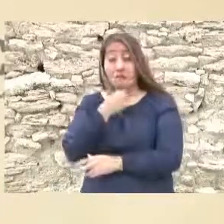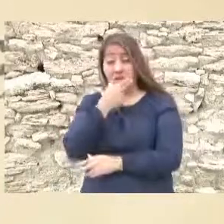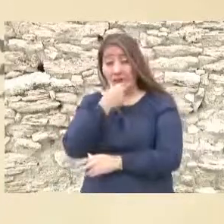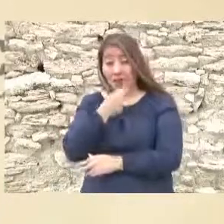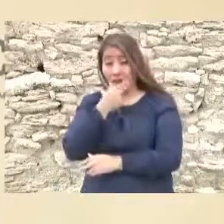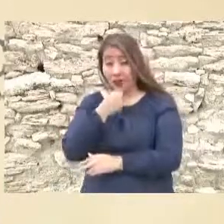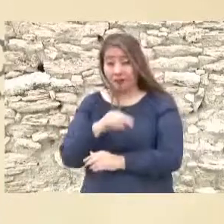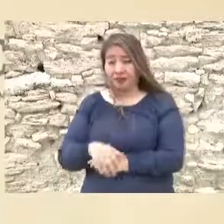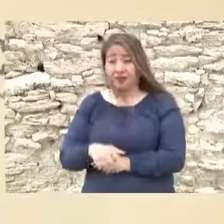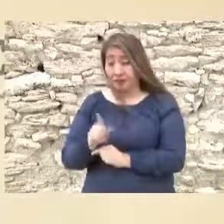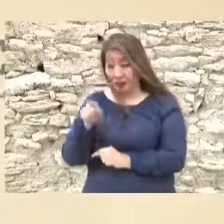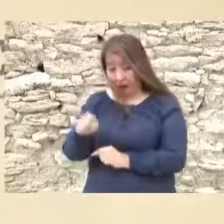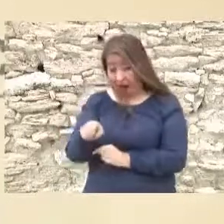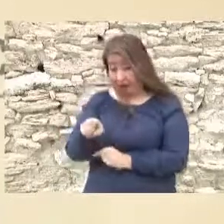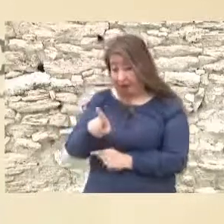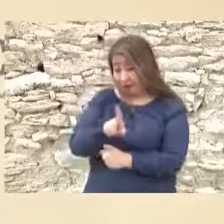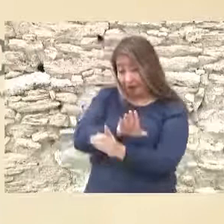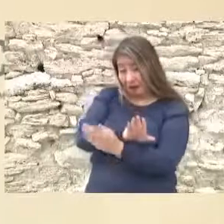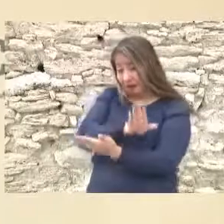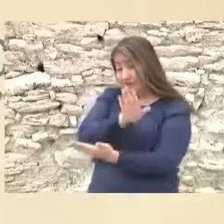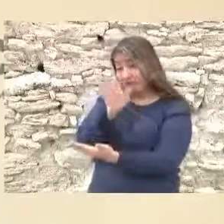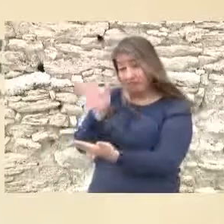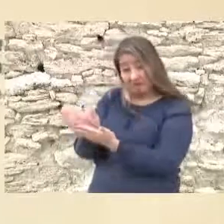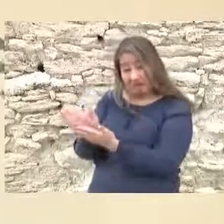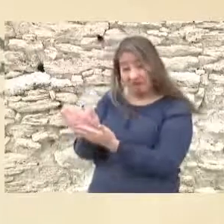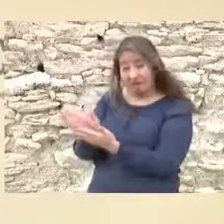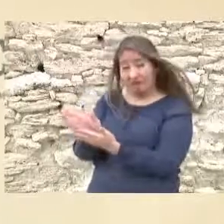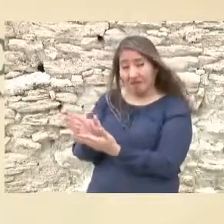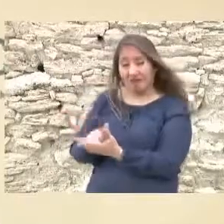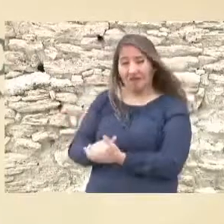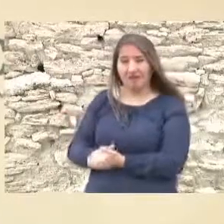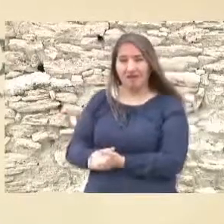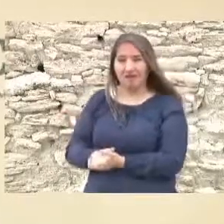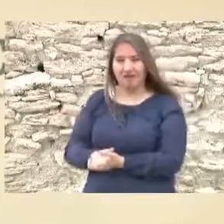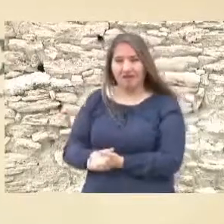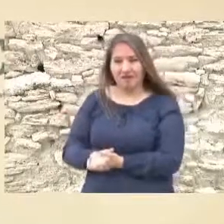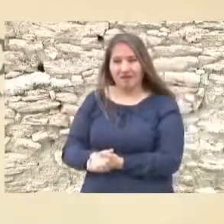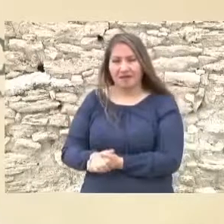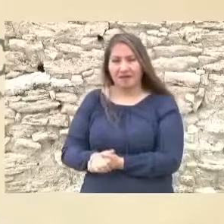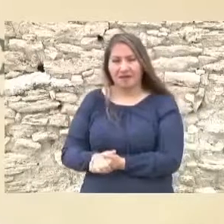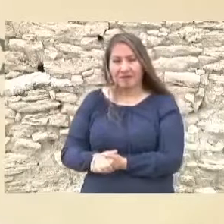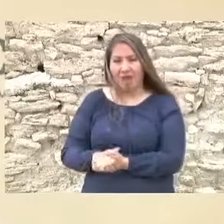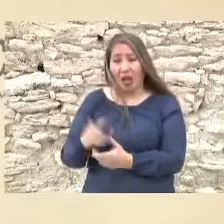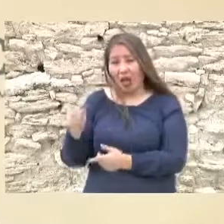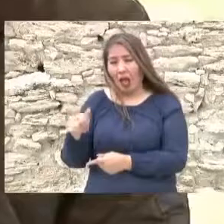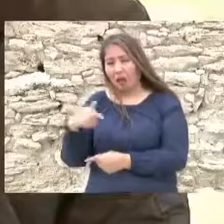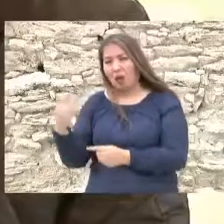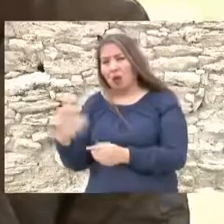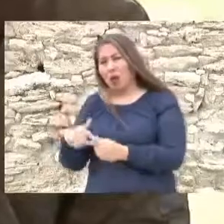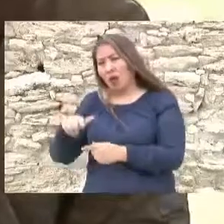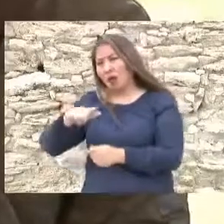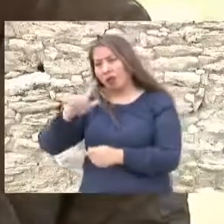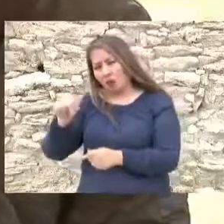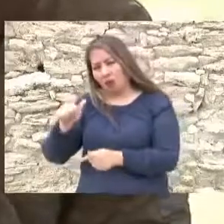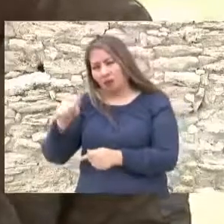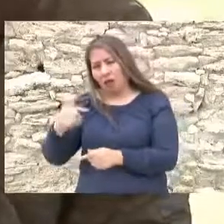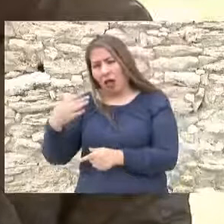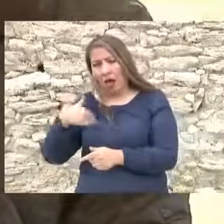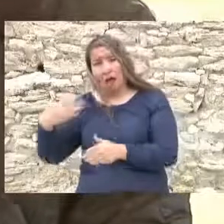y a él le toca ir a buscar a Sebastián Lerdo a Nueva York cuando fallece